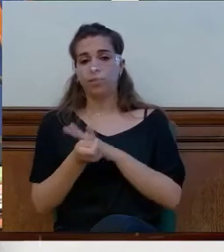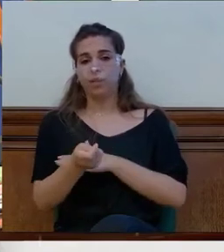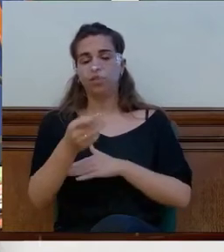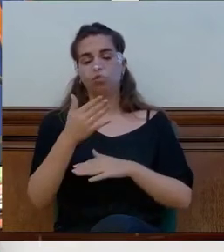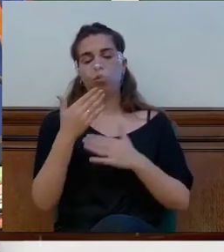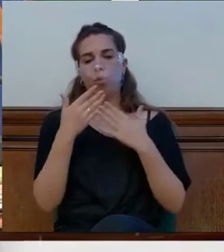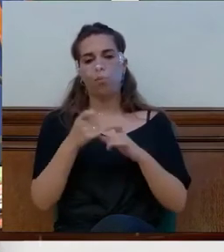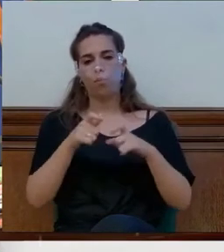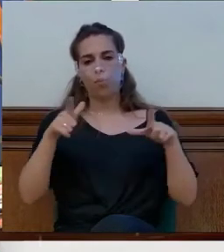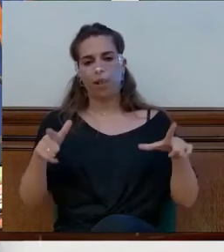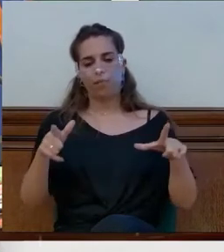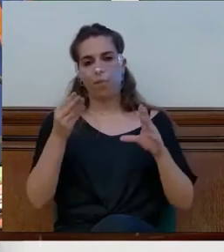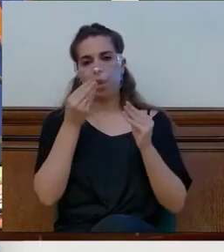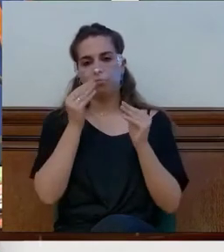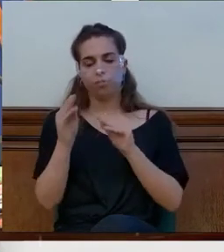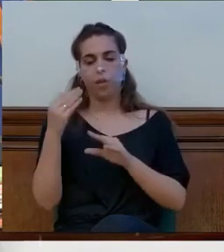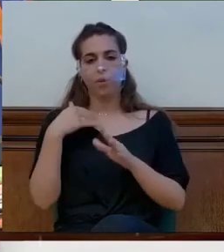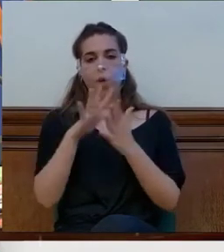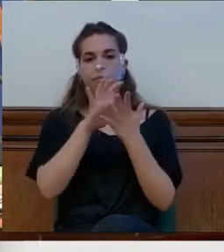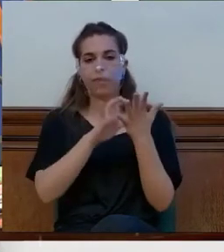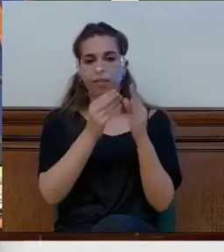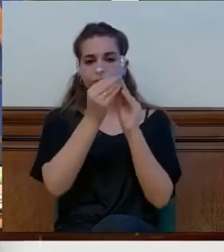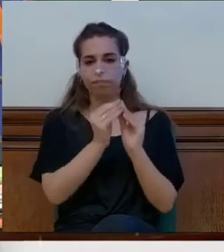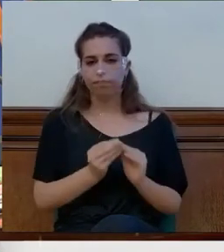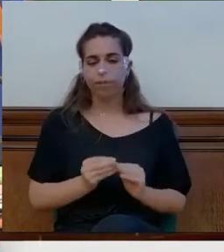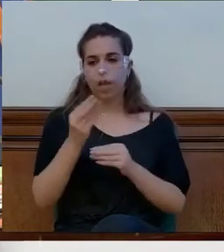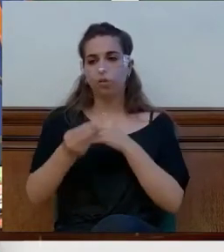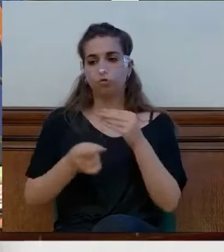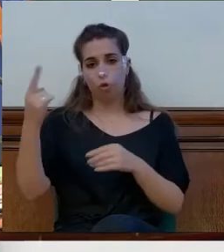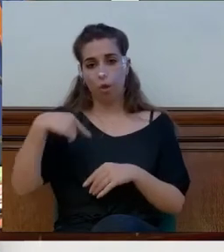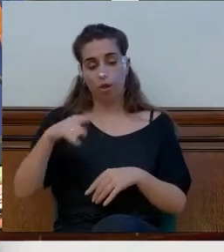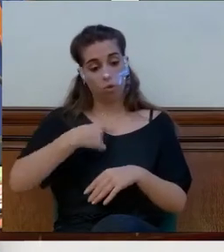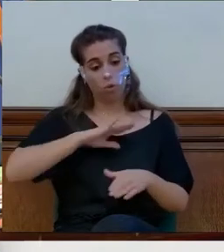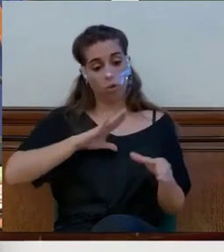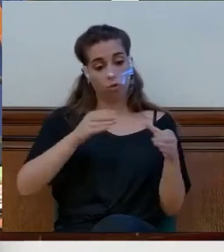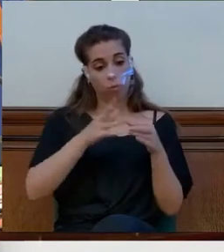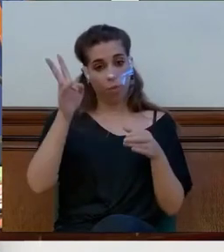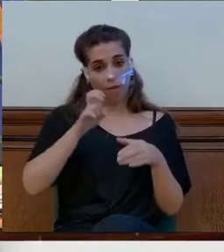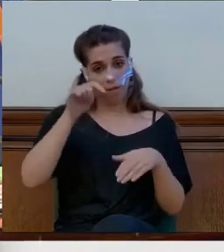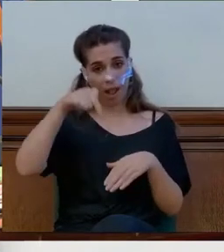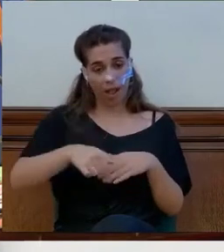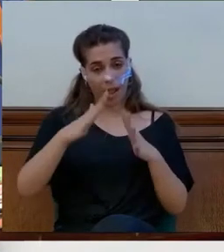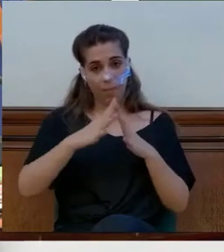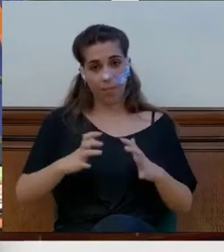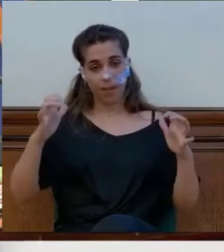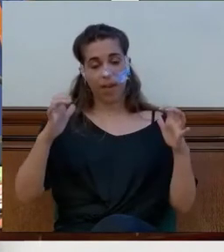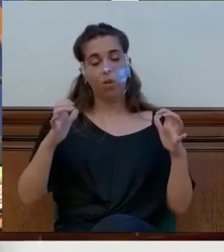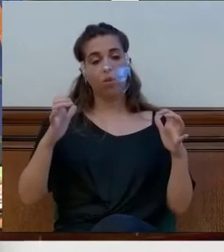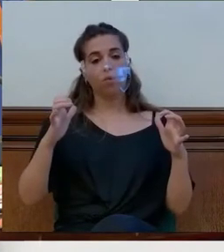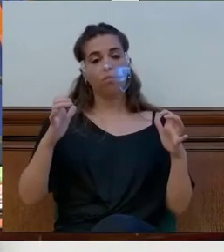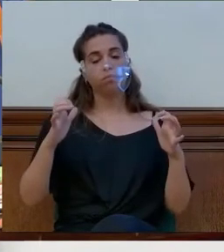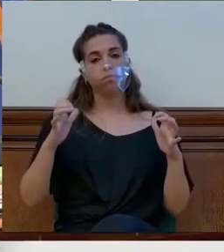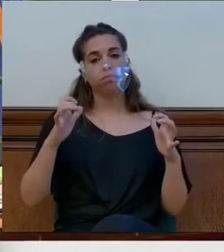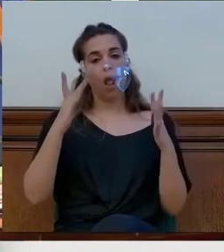elaborado por ellos y que nuestro grupo trajo a este Pleno de forma literal, sin cambiar ni una coma.